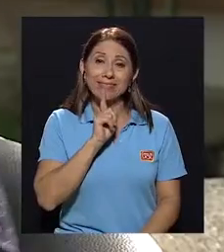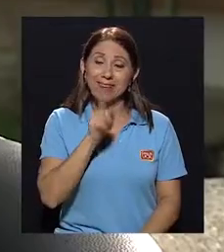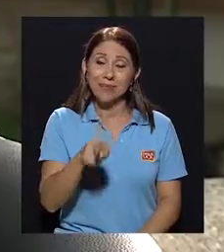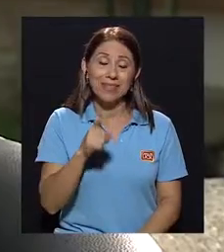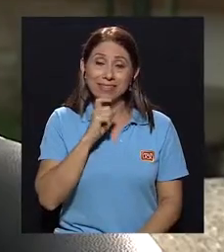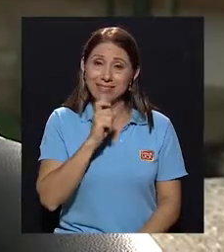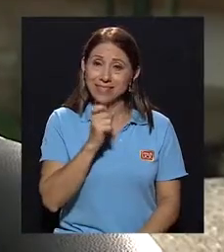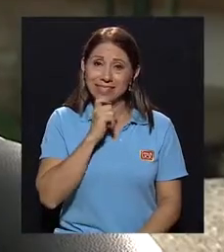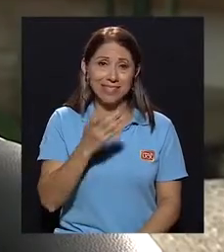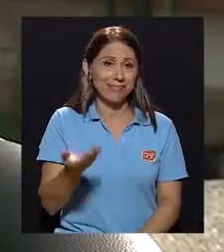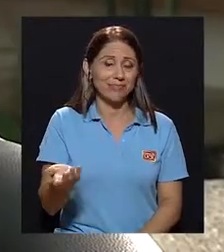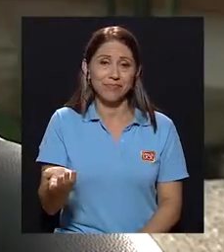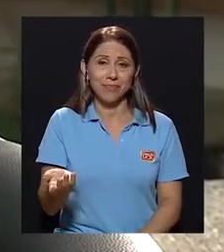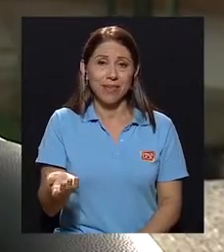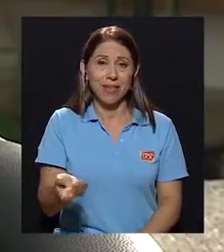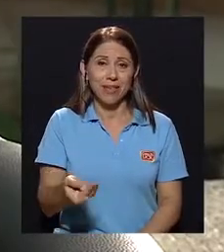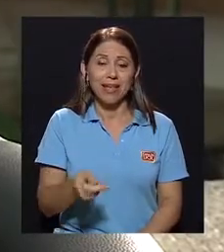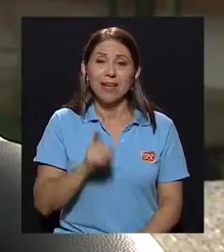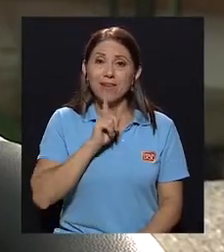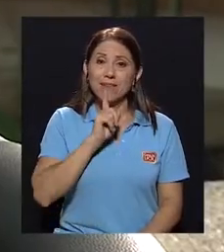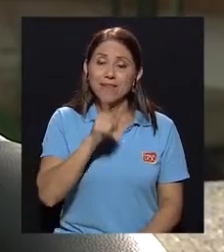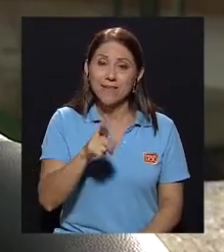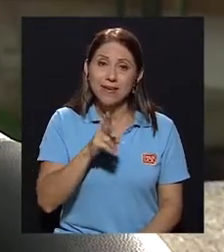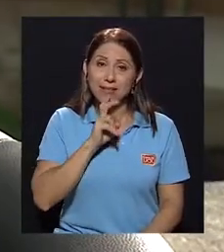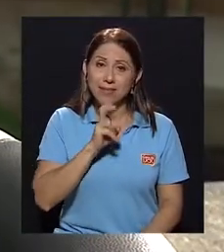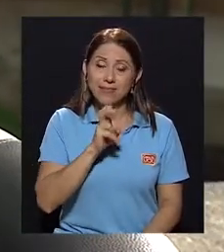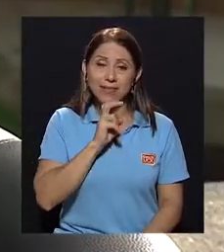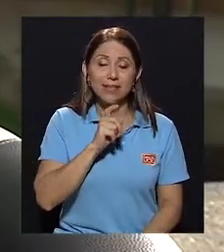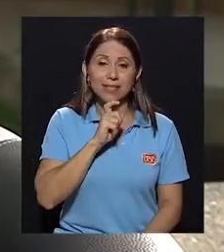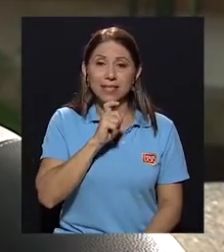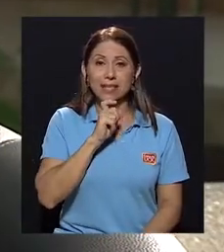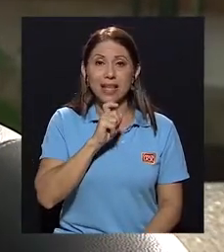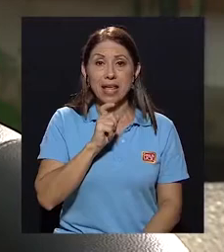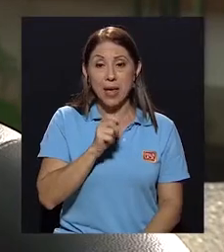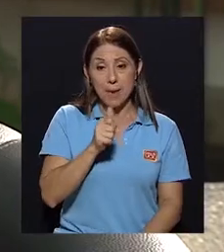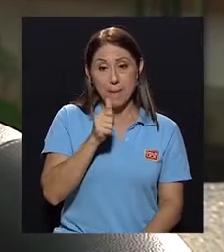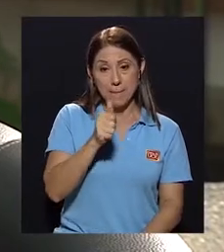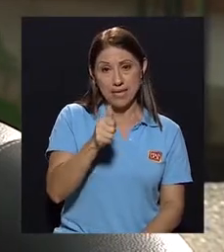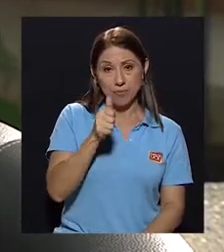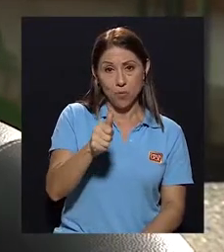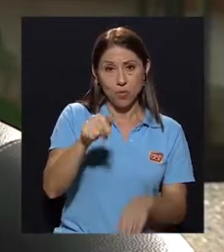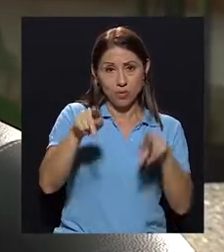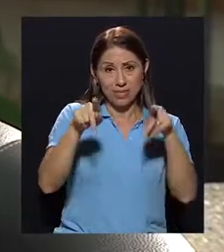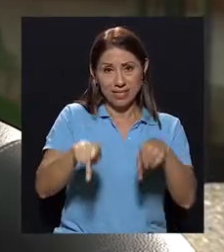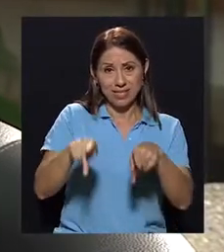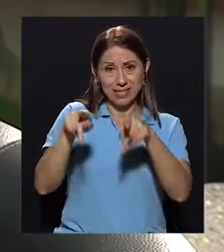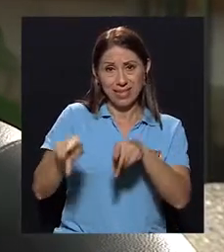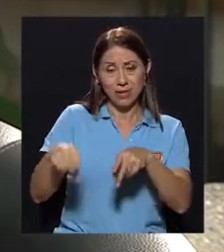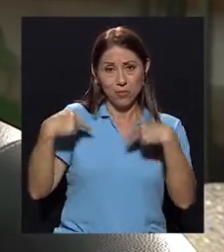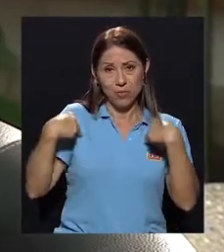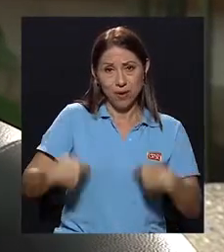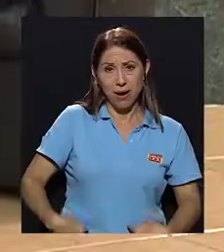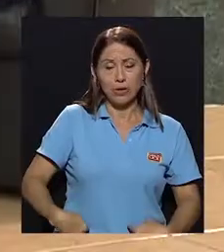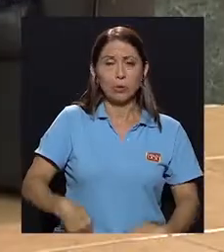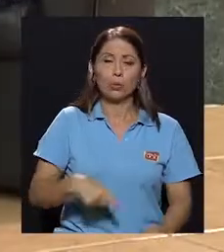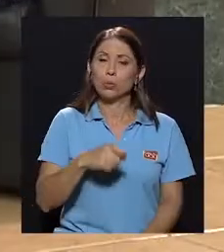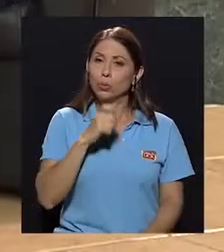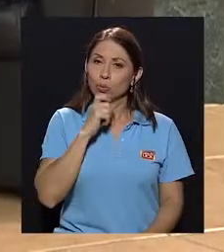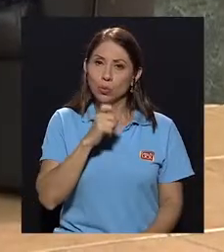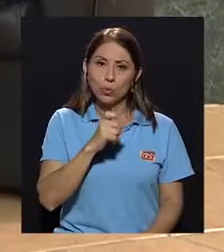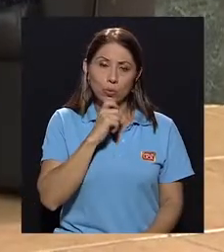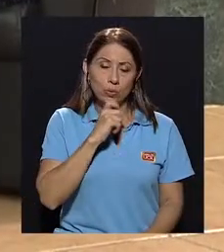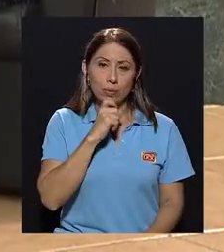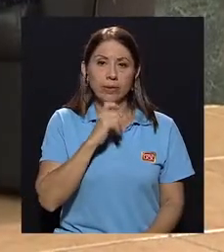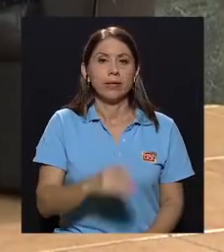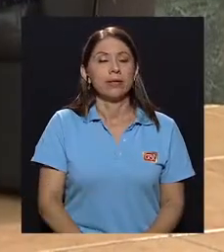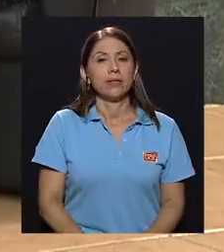Realmente es difícil, realmente es difícil porque el mismo ser humano se le hace muy, muy, muy complejo. Ahora,